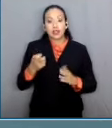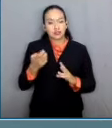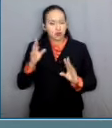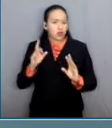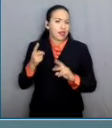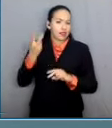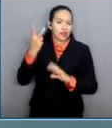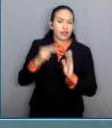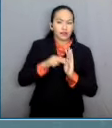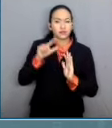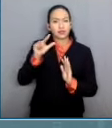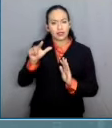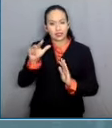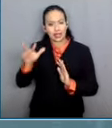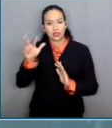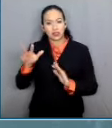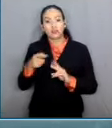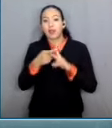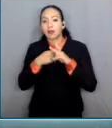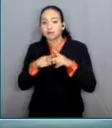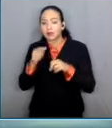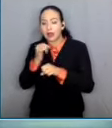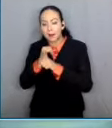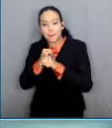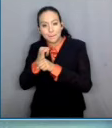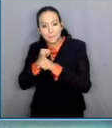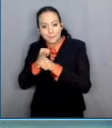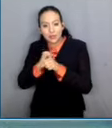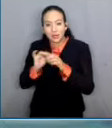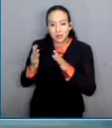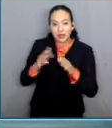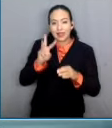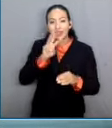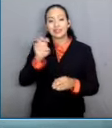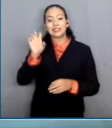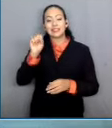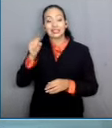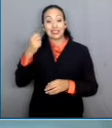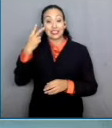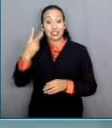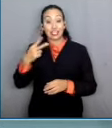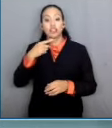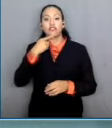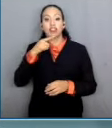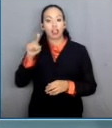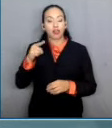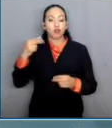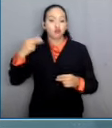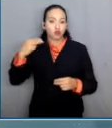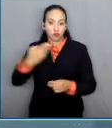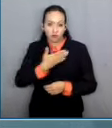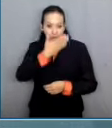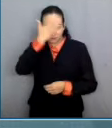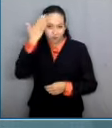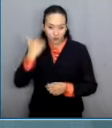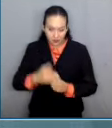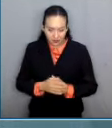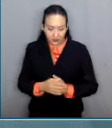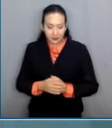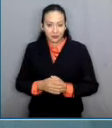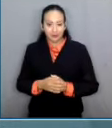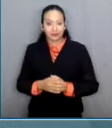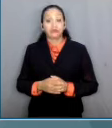investigaciones a partir de 362 denuncias anónimas. Esta regulación del Consejo de la Judicatura Federal